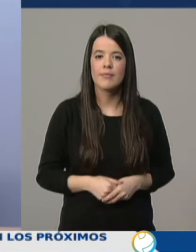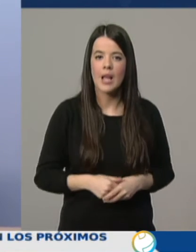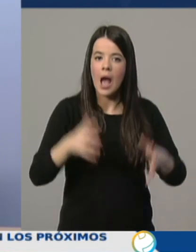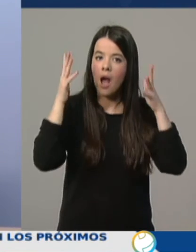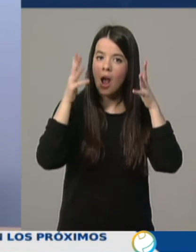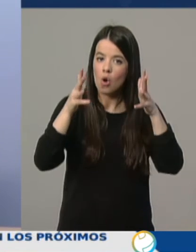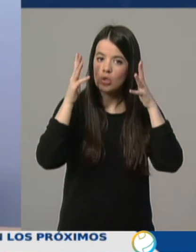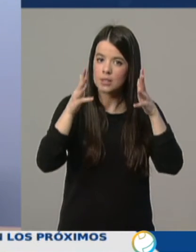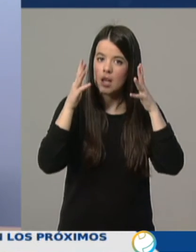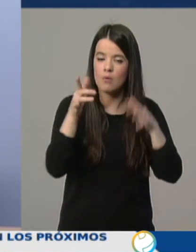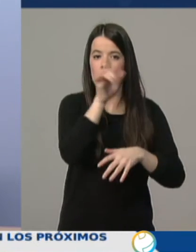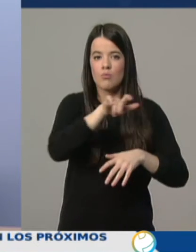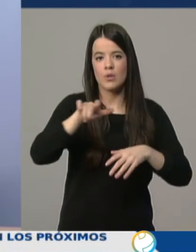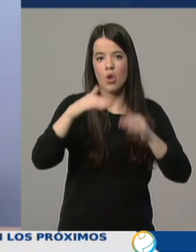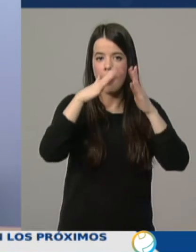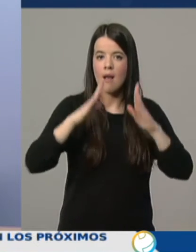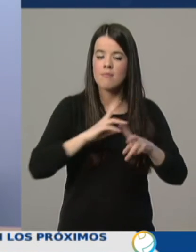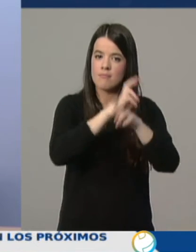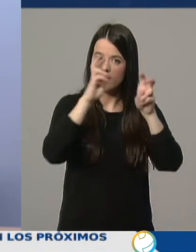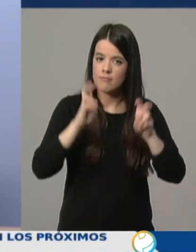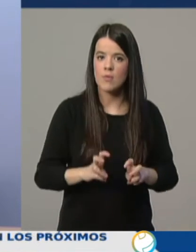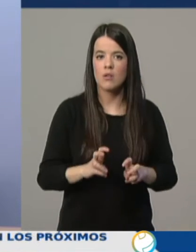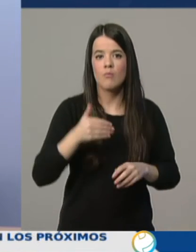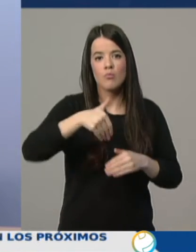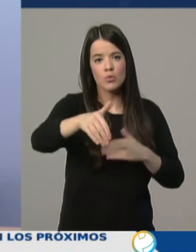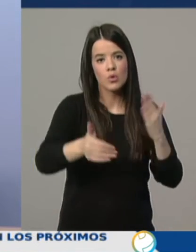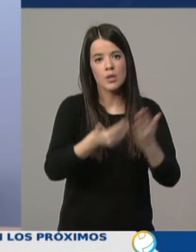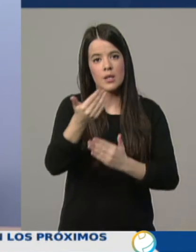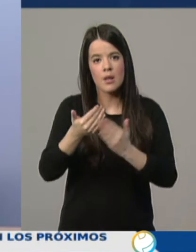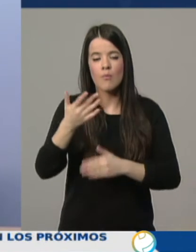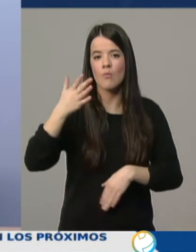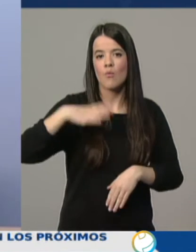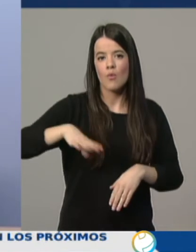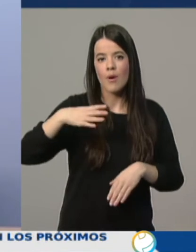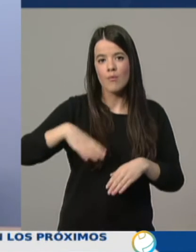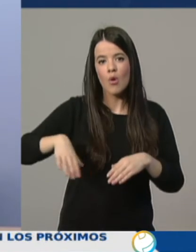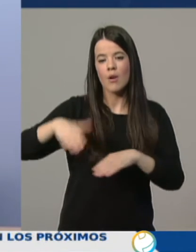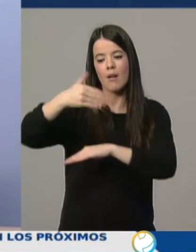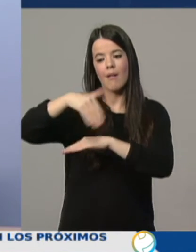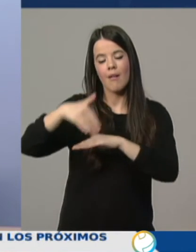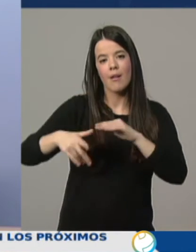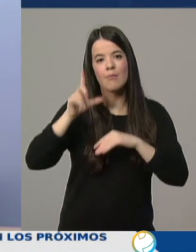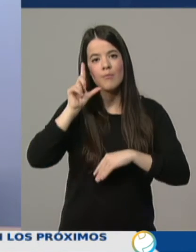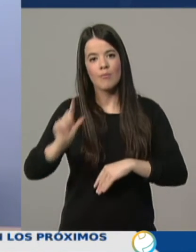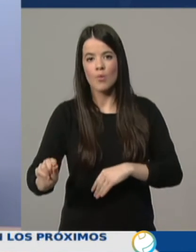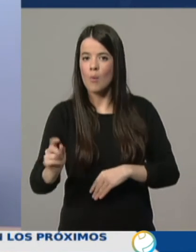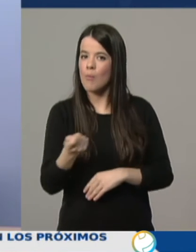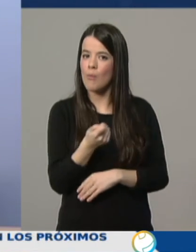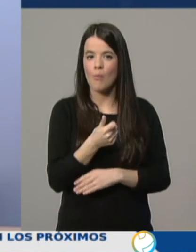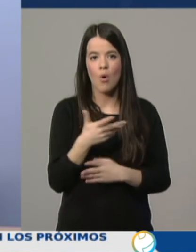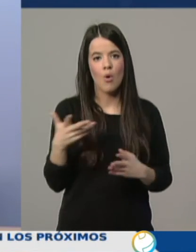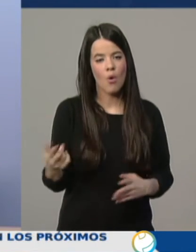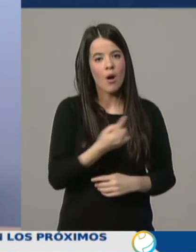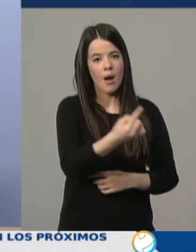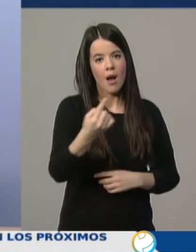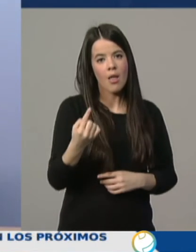quedemos en casa estos días, que limitemos al máximo nuestras salidas, apelando a la responsabilidad individual de